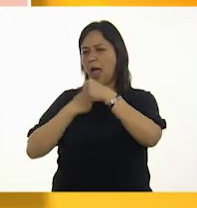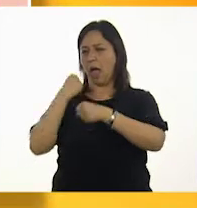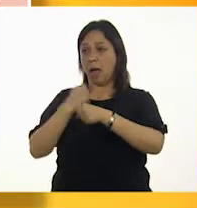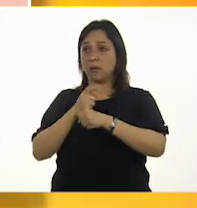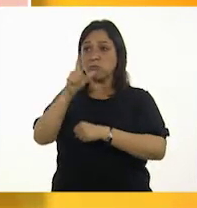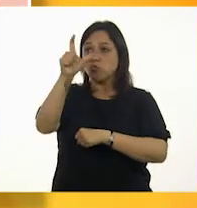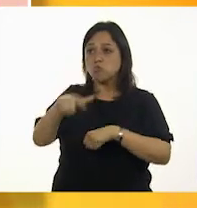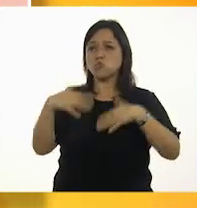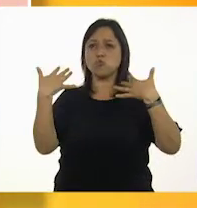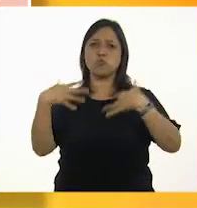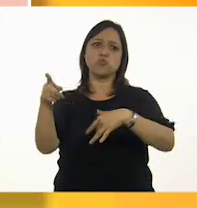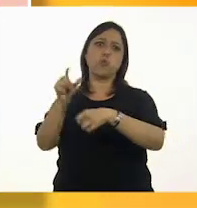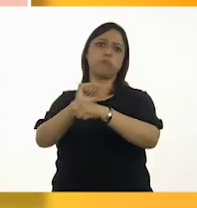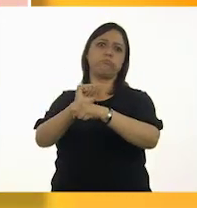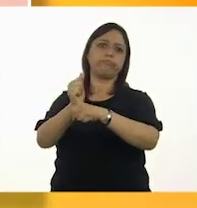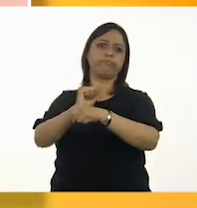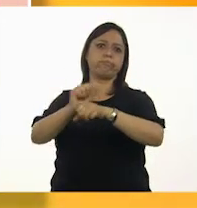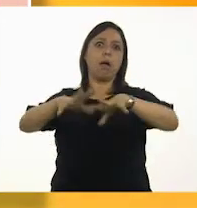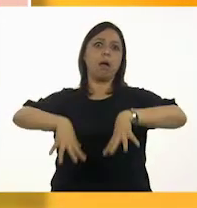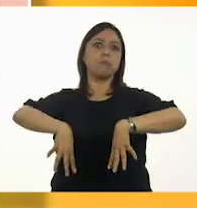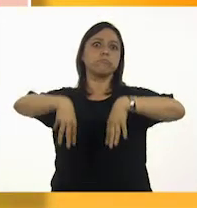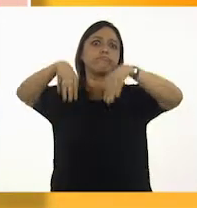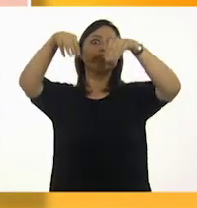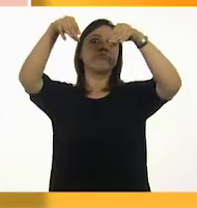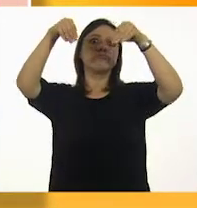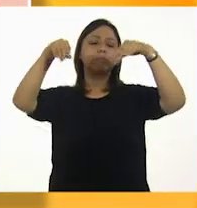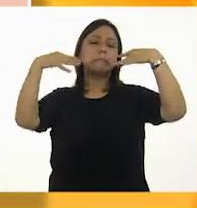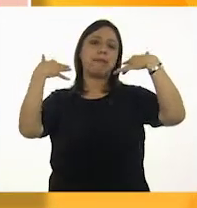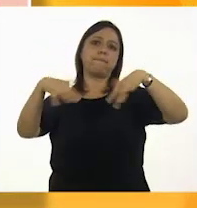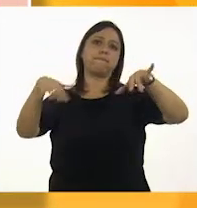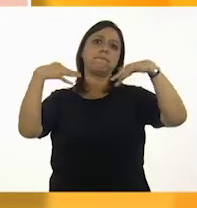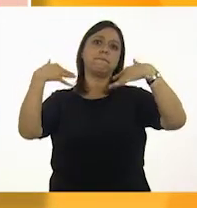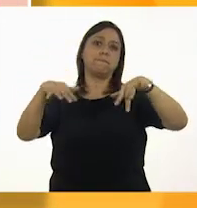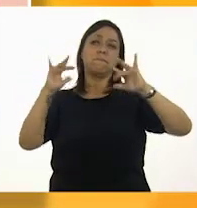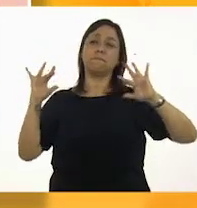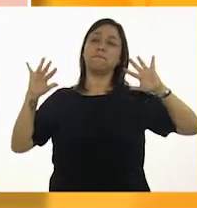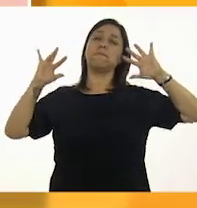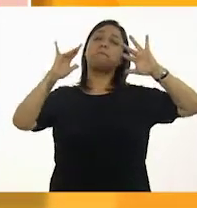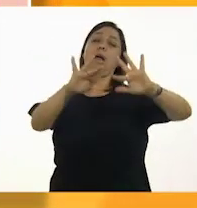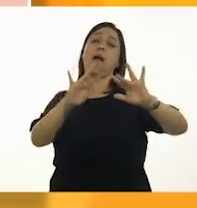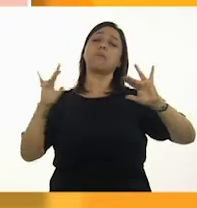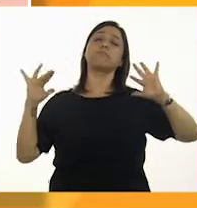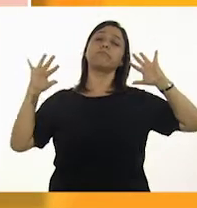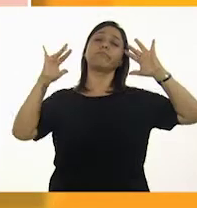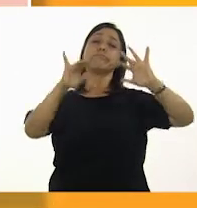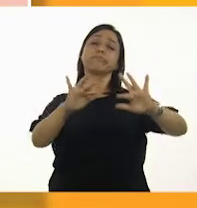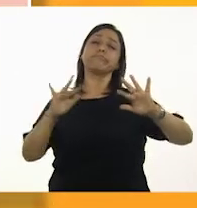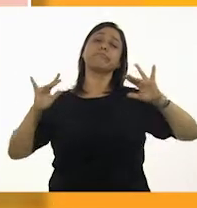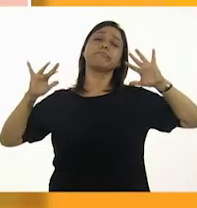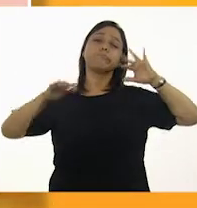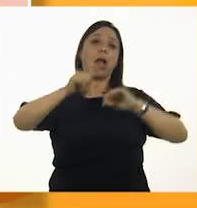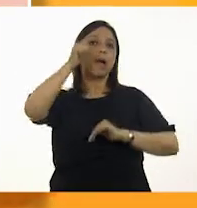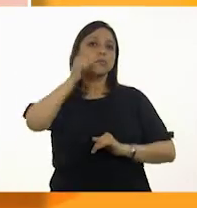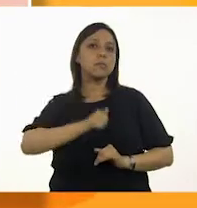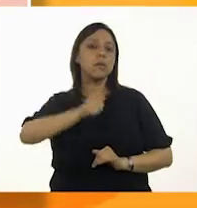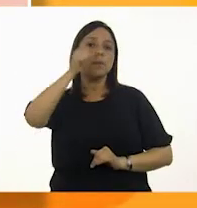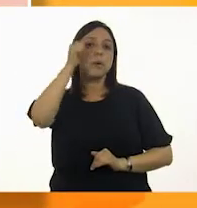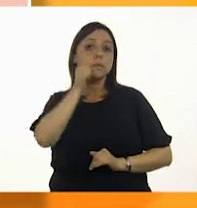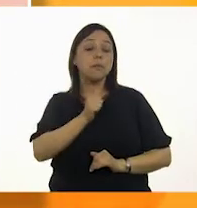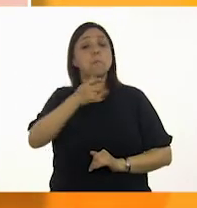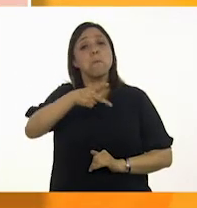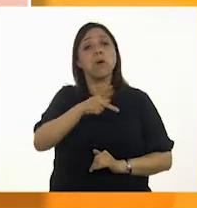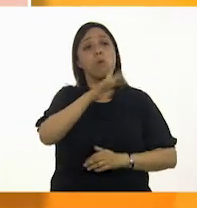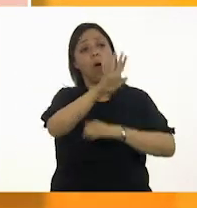estrella del circo. Gracias a él, la carpa se llenaba todas las funciones. Pero los otros